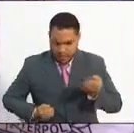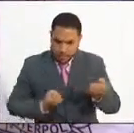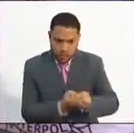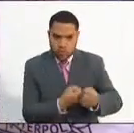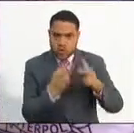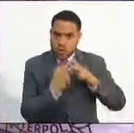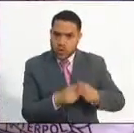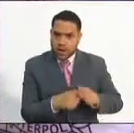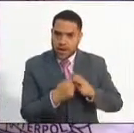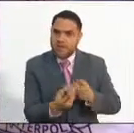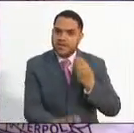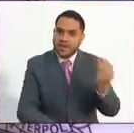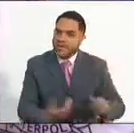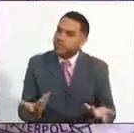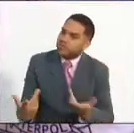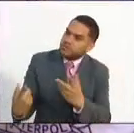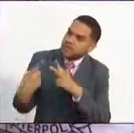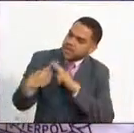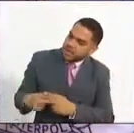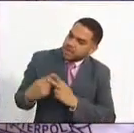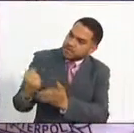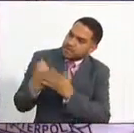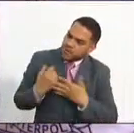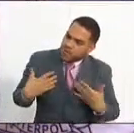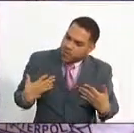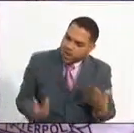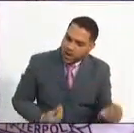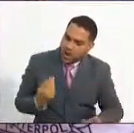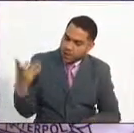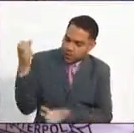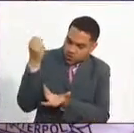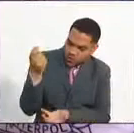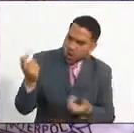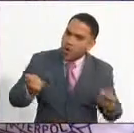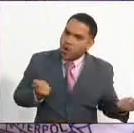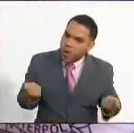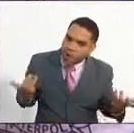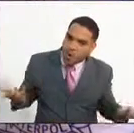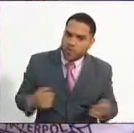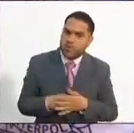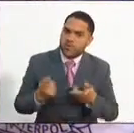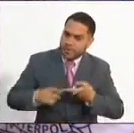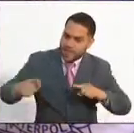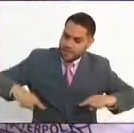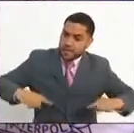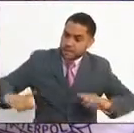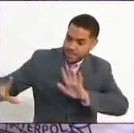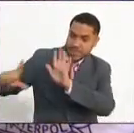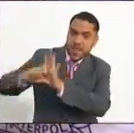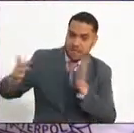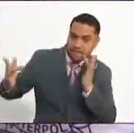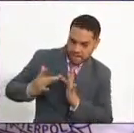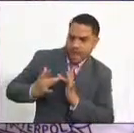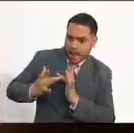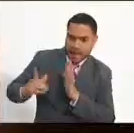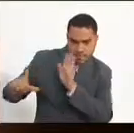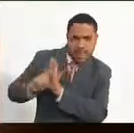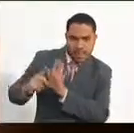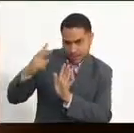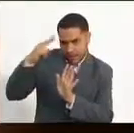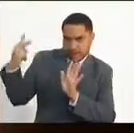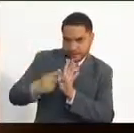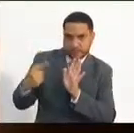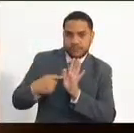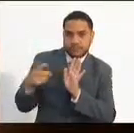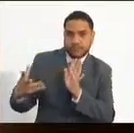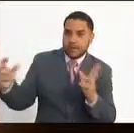ejecución tanto de recursos como administrativa, como la ley establece y como seguramente sus electores esperan. Esta